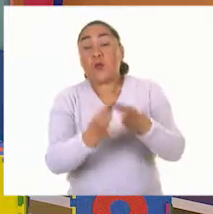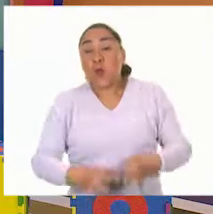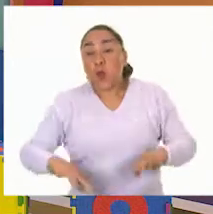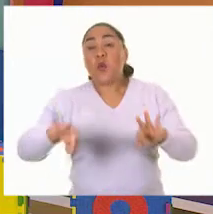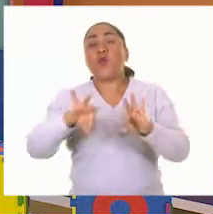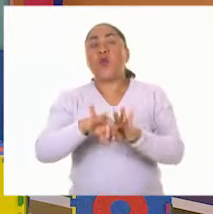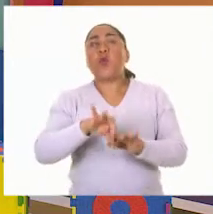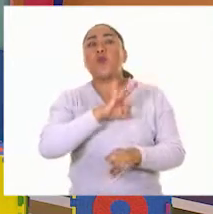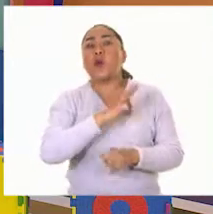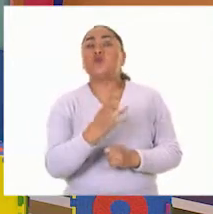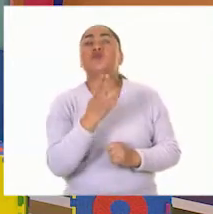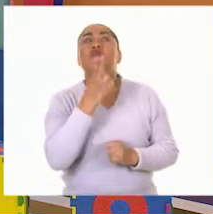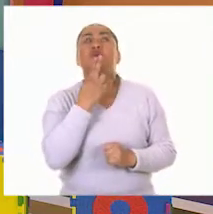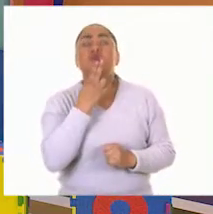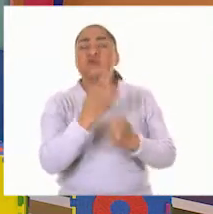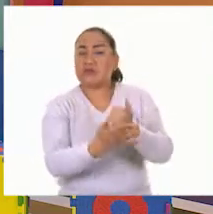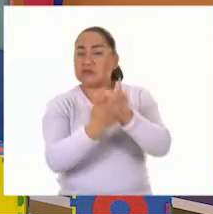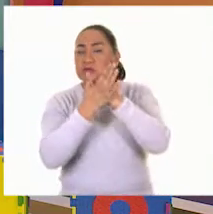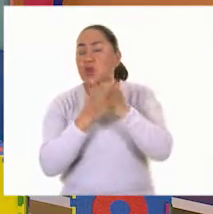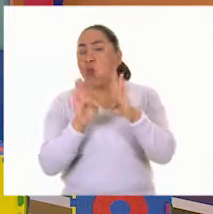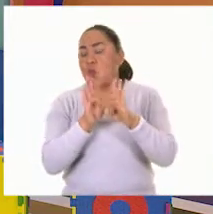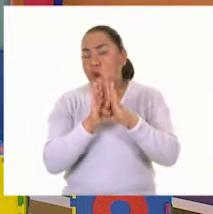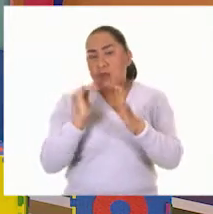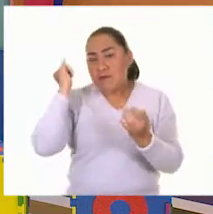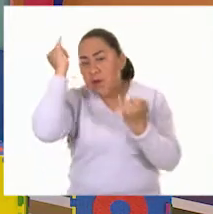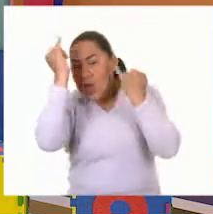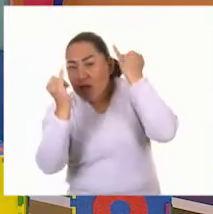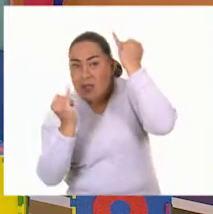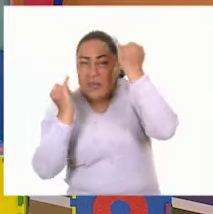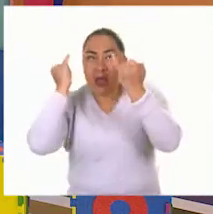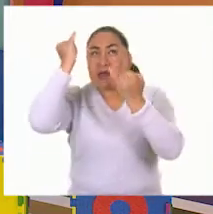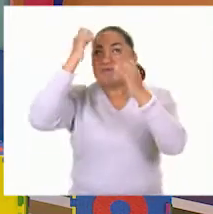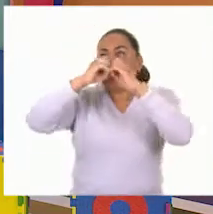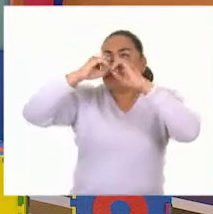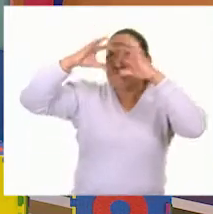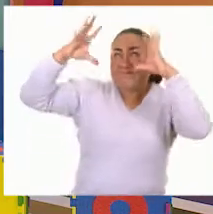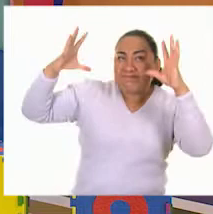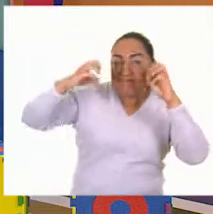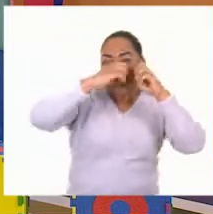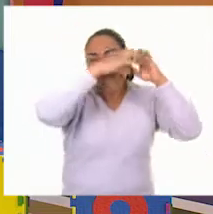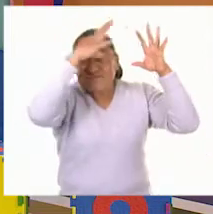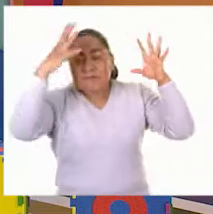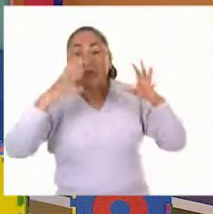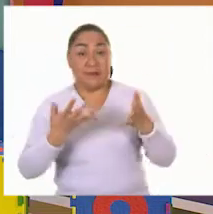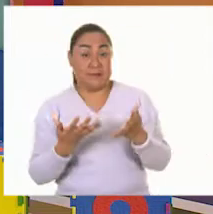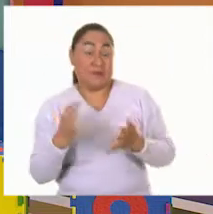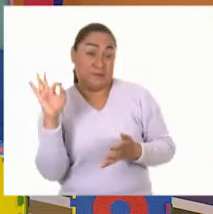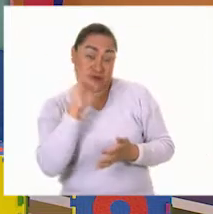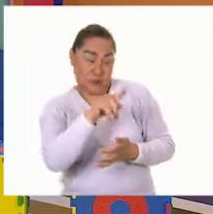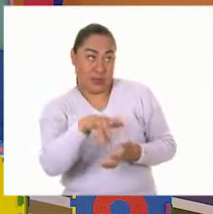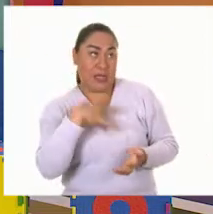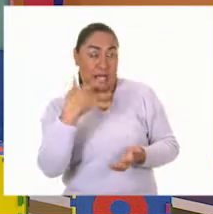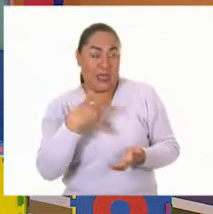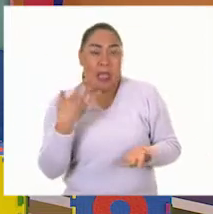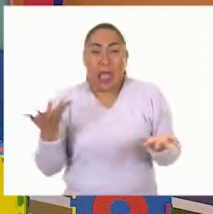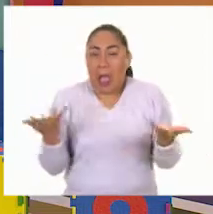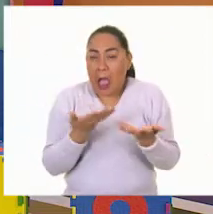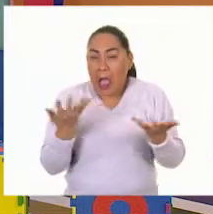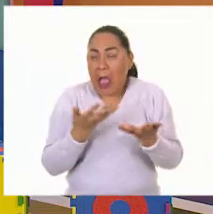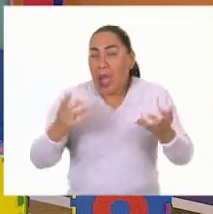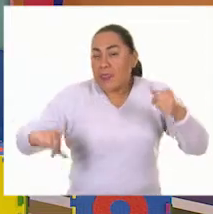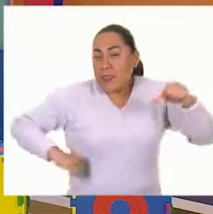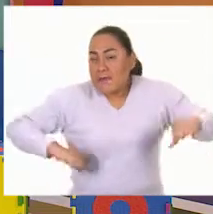ayudan a desarrollar nuestra imaginación y muchas habilidades. Si tú realizas una actividad recreativa, vas a estar